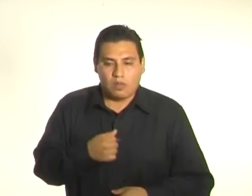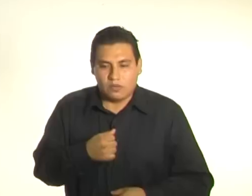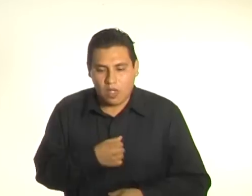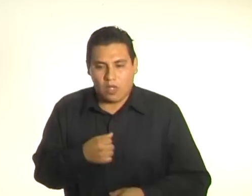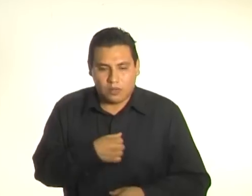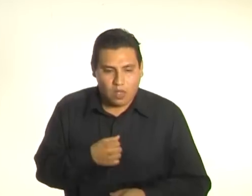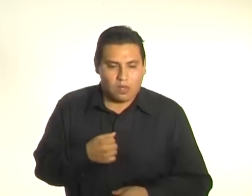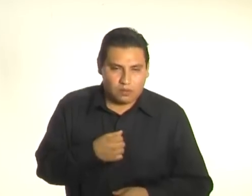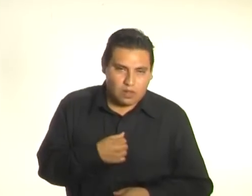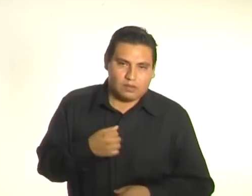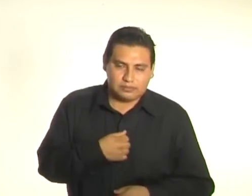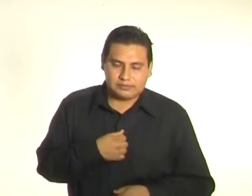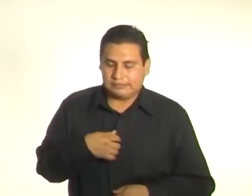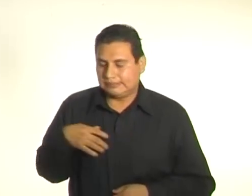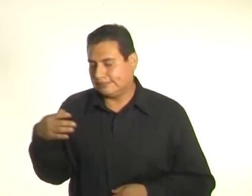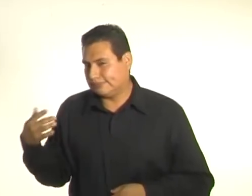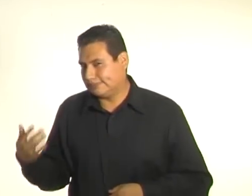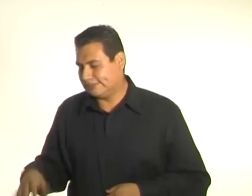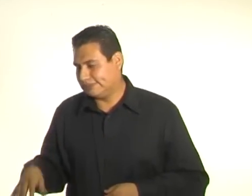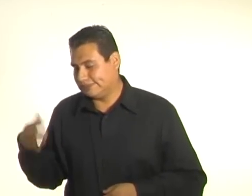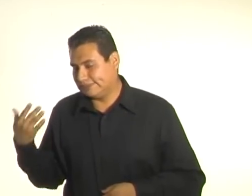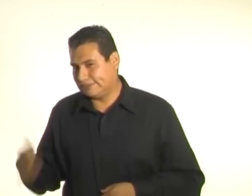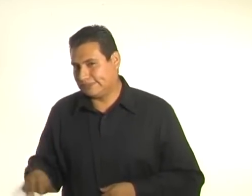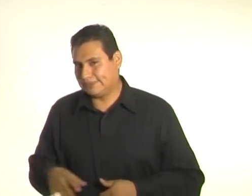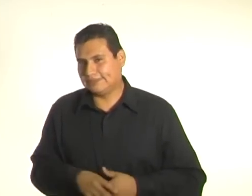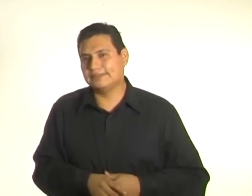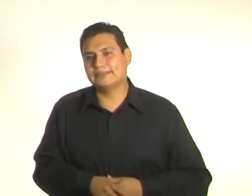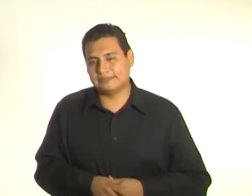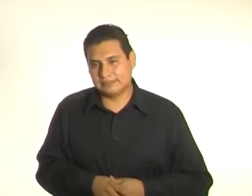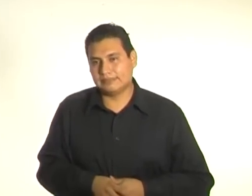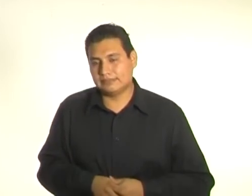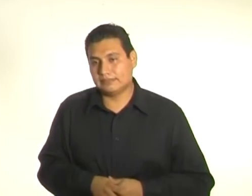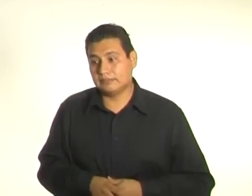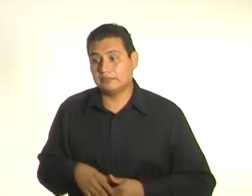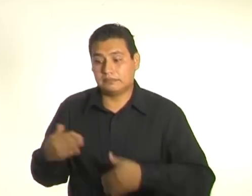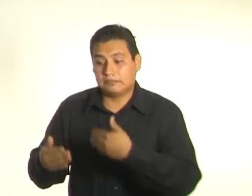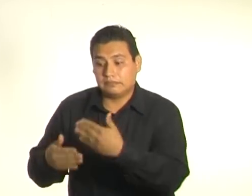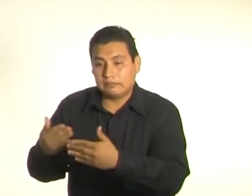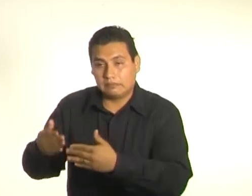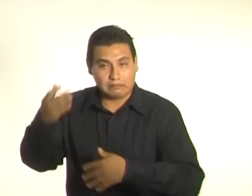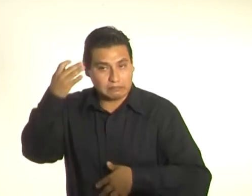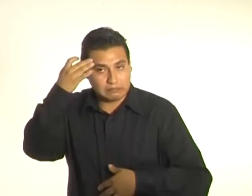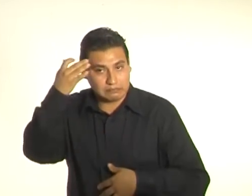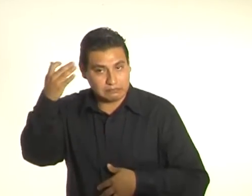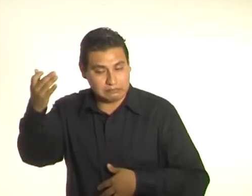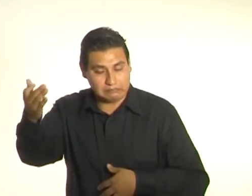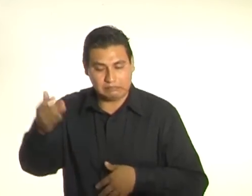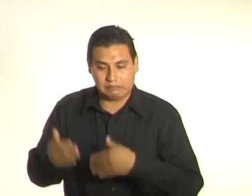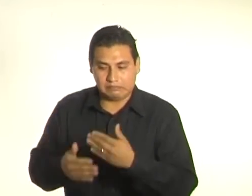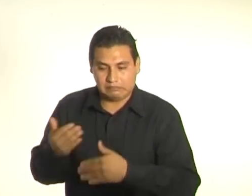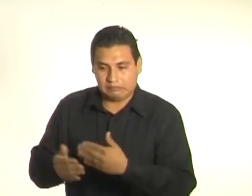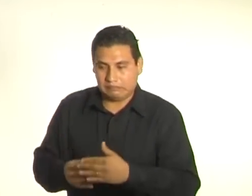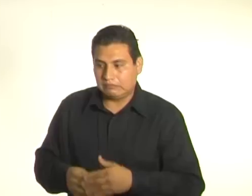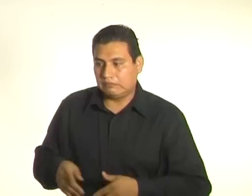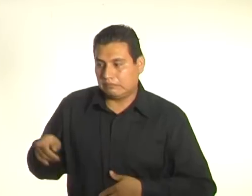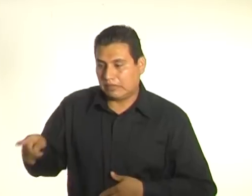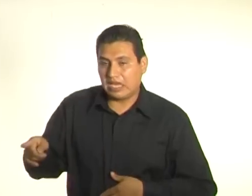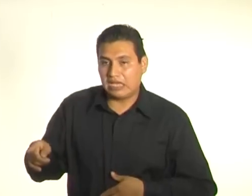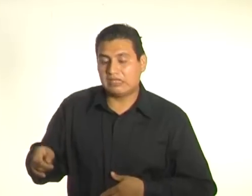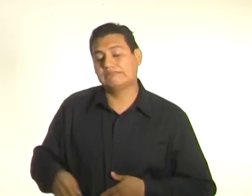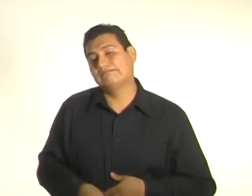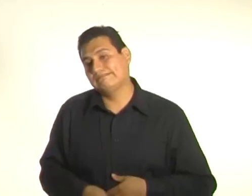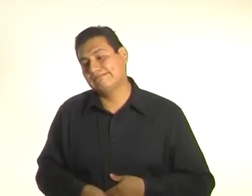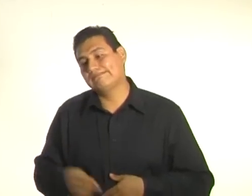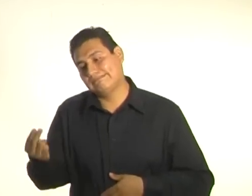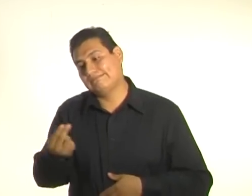muy mala pinta. En menos que canta un gallo, Sixto ya estaba en la